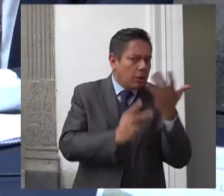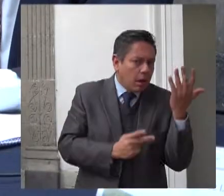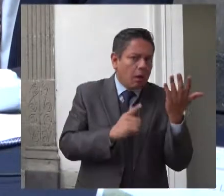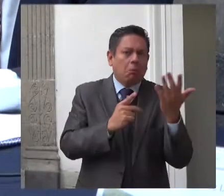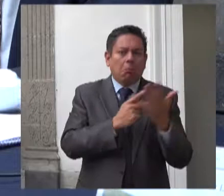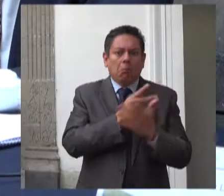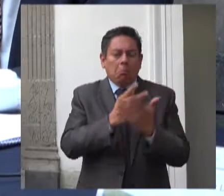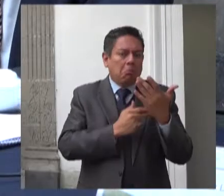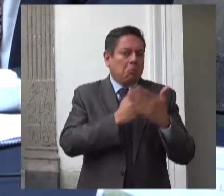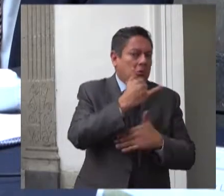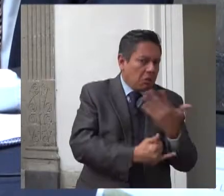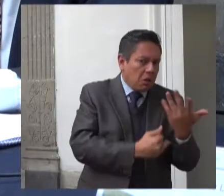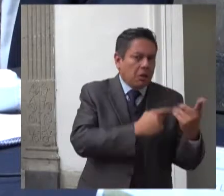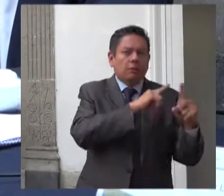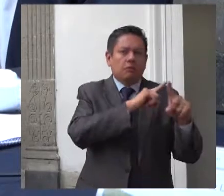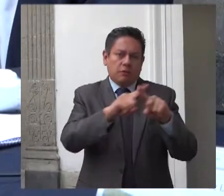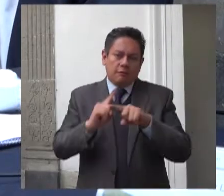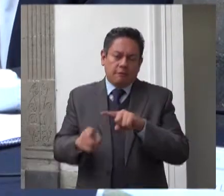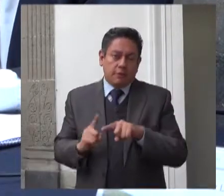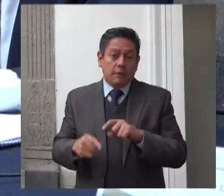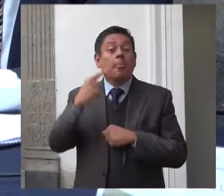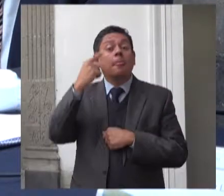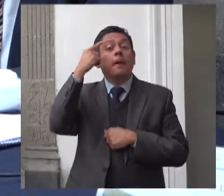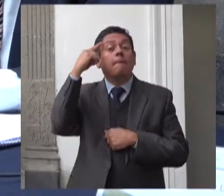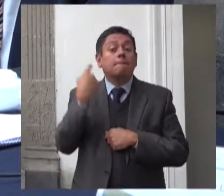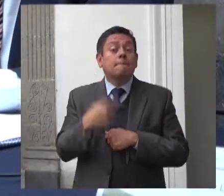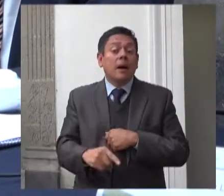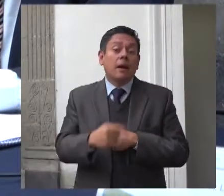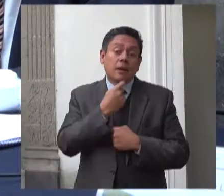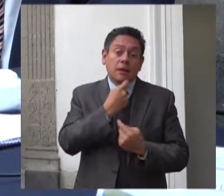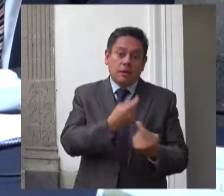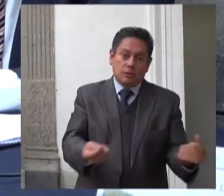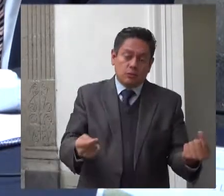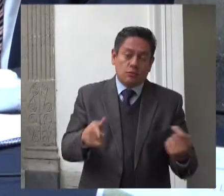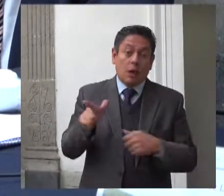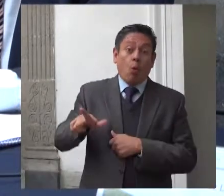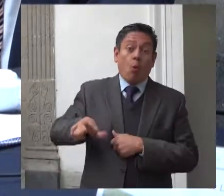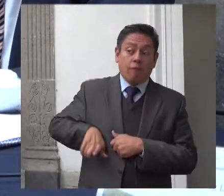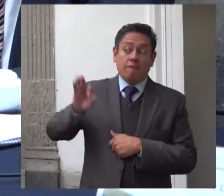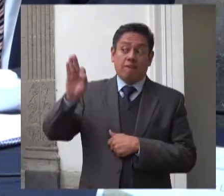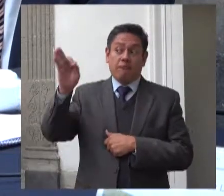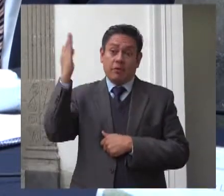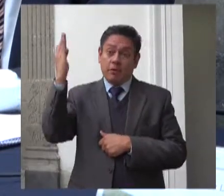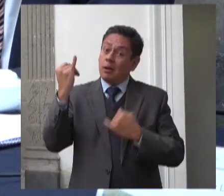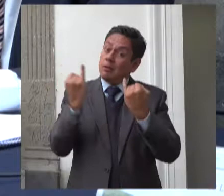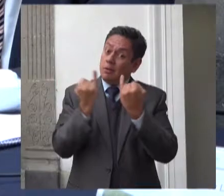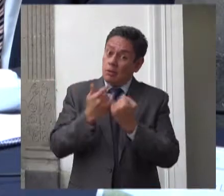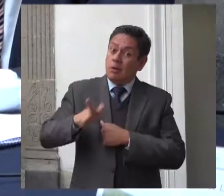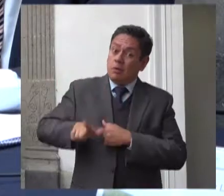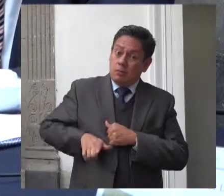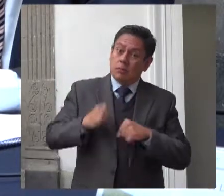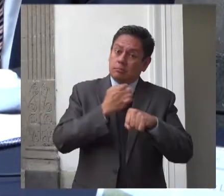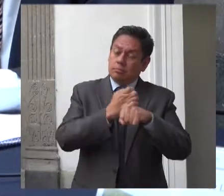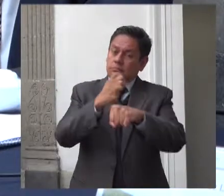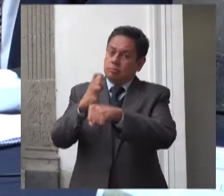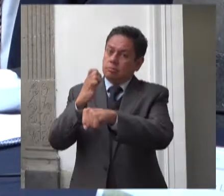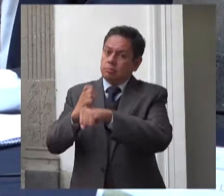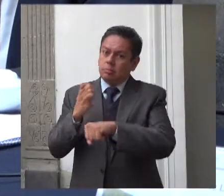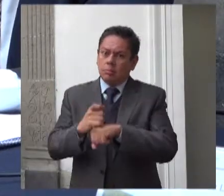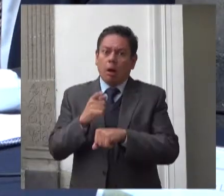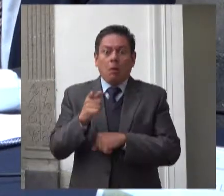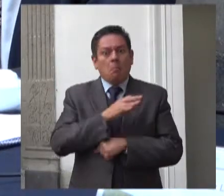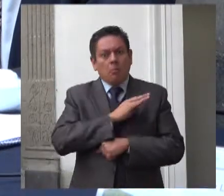sistemática de presupuestos en los niveles federal y estatal para garantizar la efectividad de sus derechos